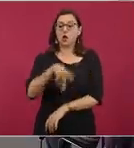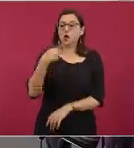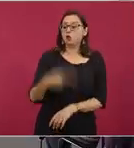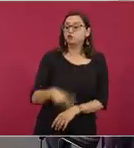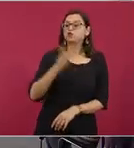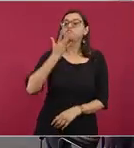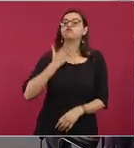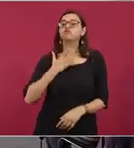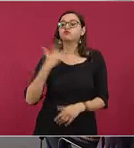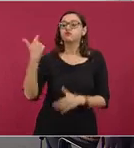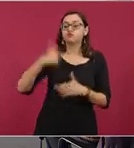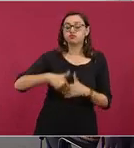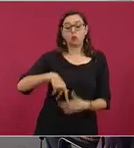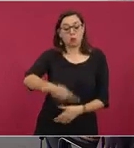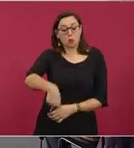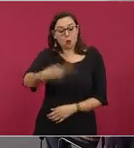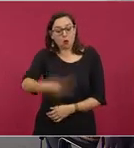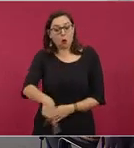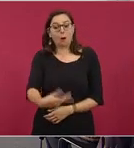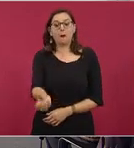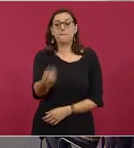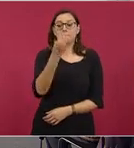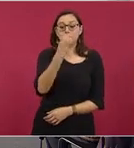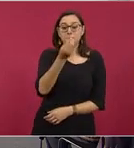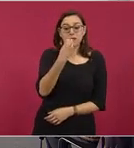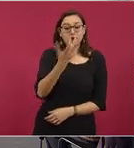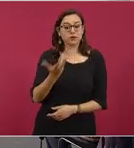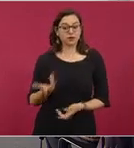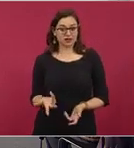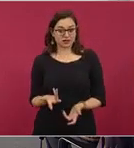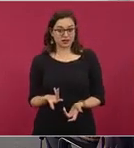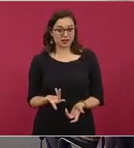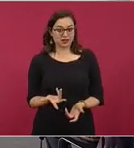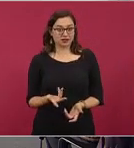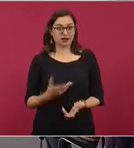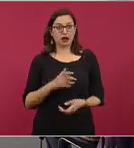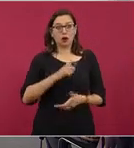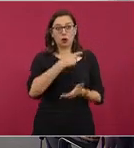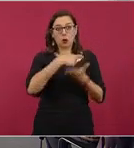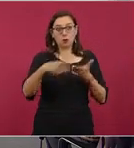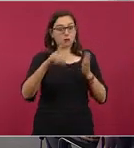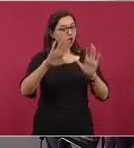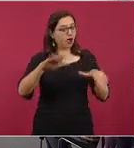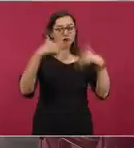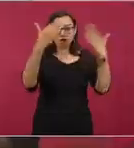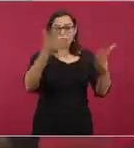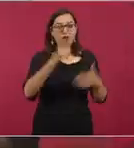pega más la inflación? en energéticos y en alimentos